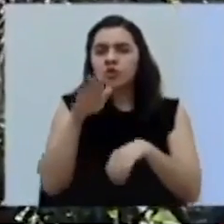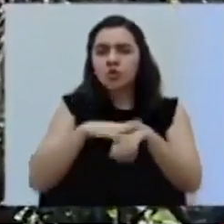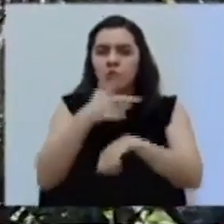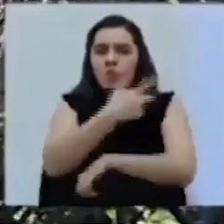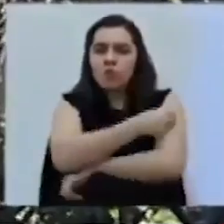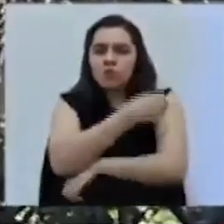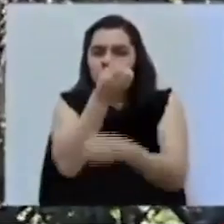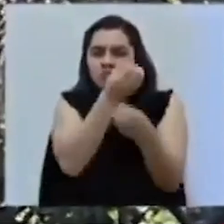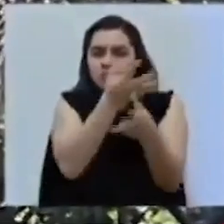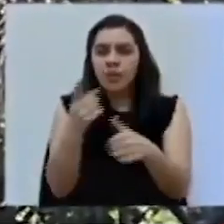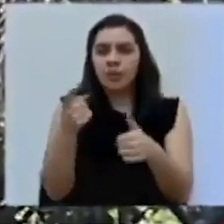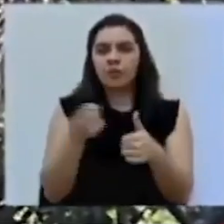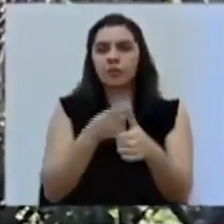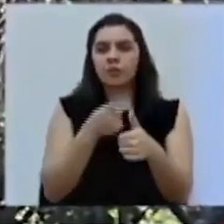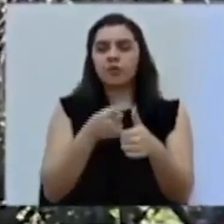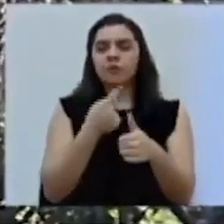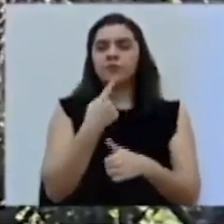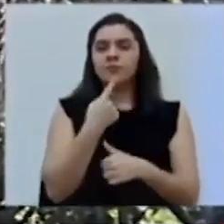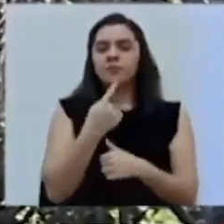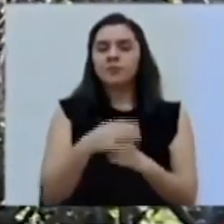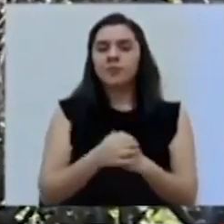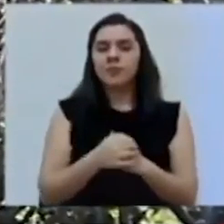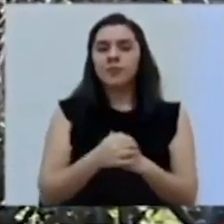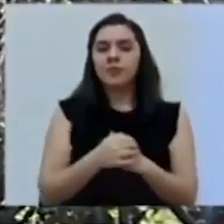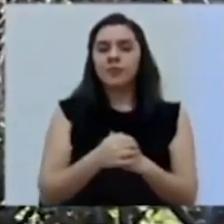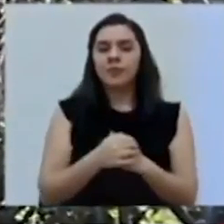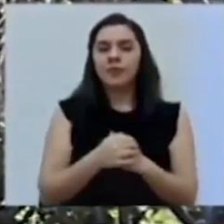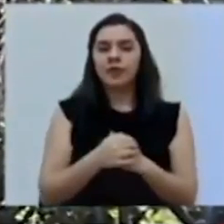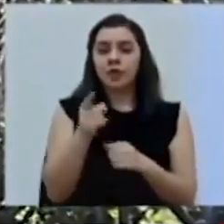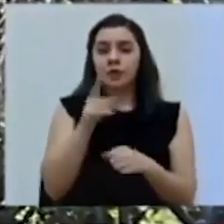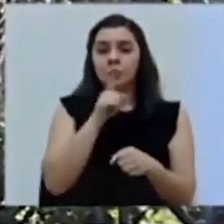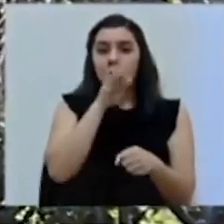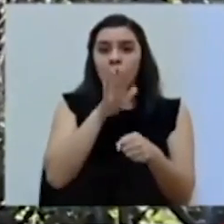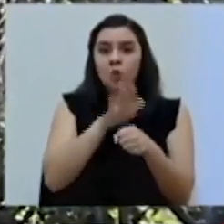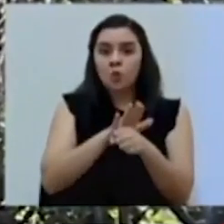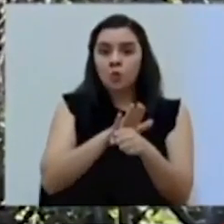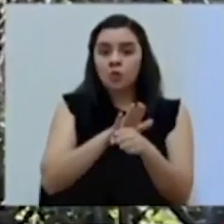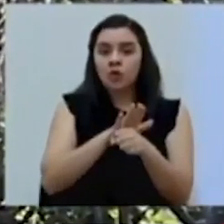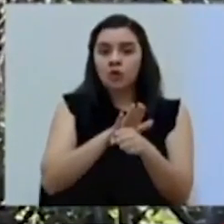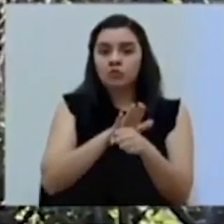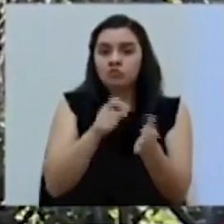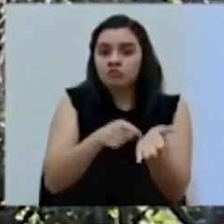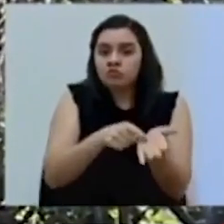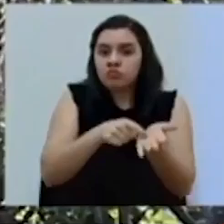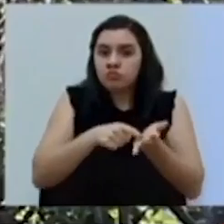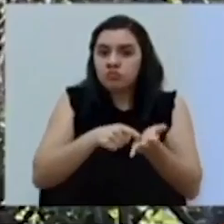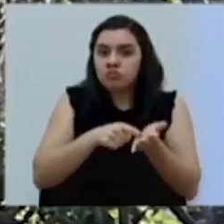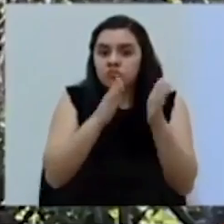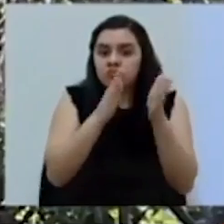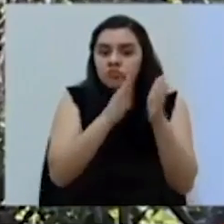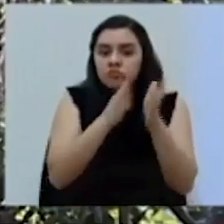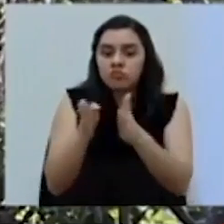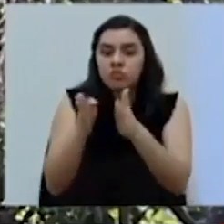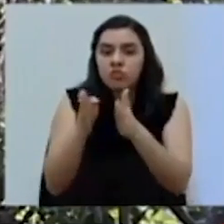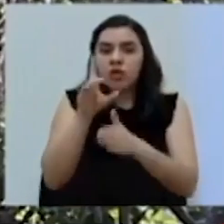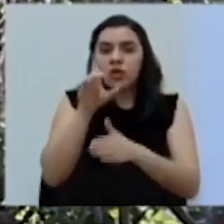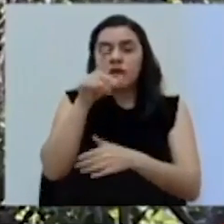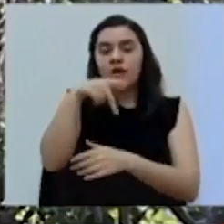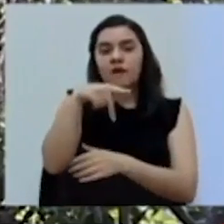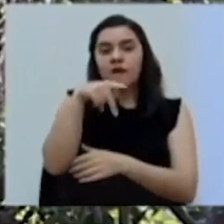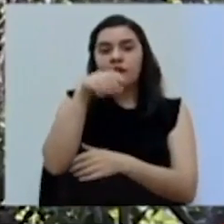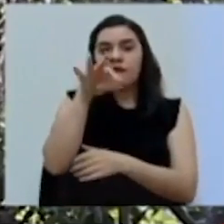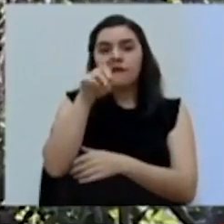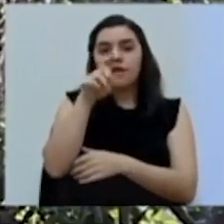anunciando. En primer lugar, si esta de AstraZeneca demanda los mismos requisitos logísticos de la de Pfizer. Pfizer